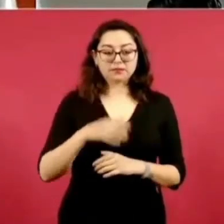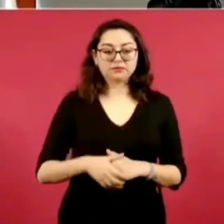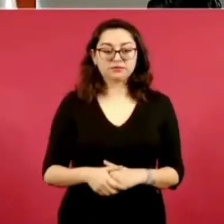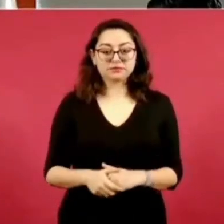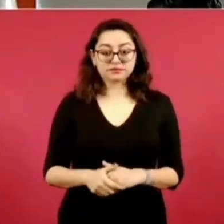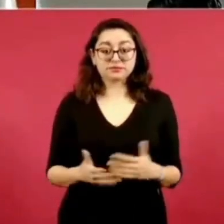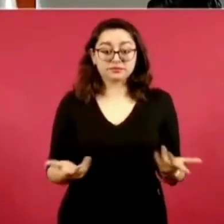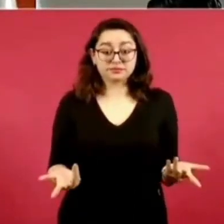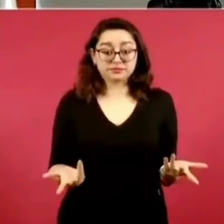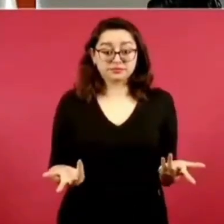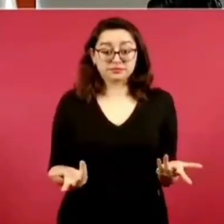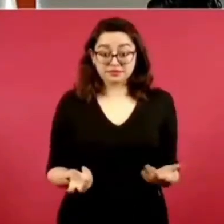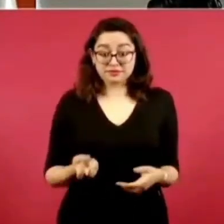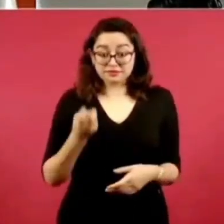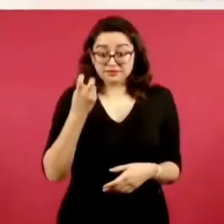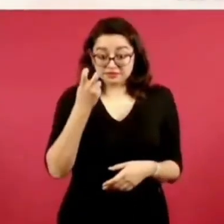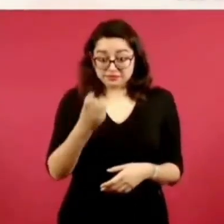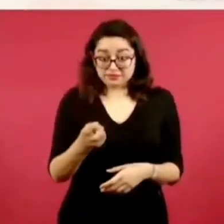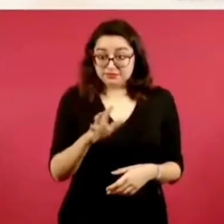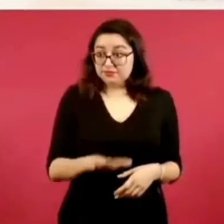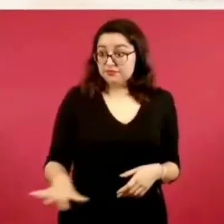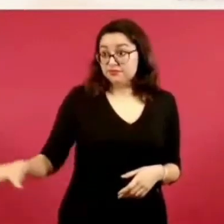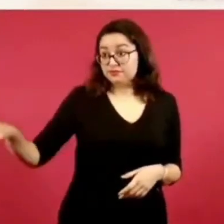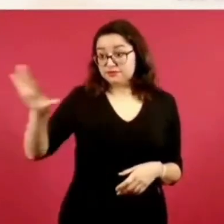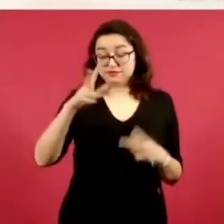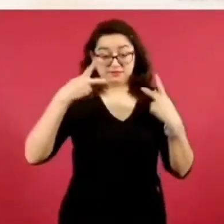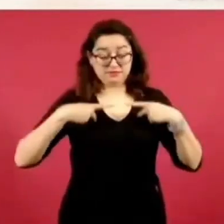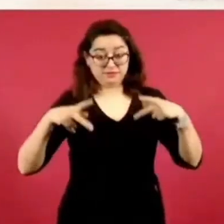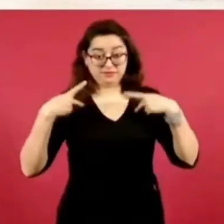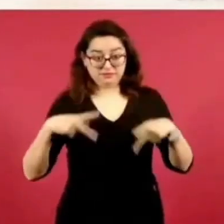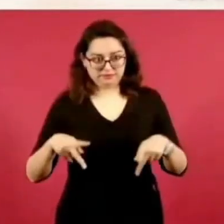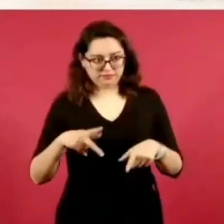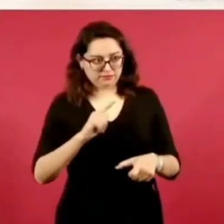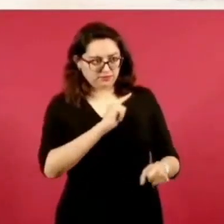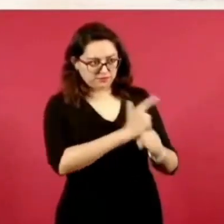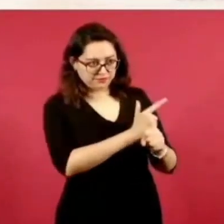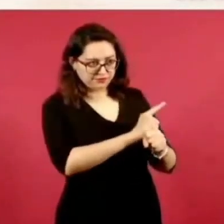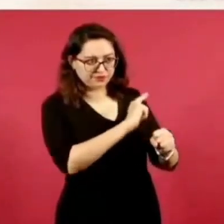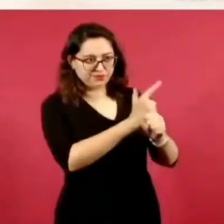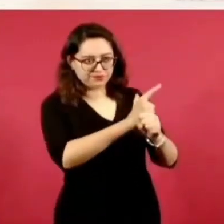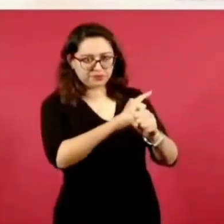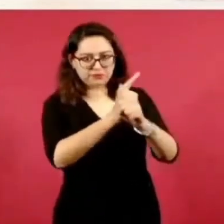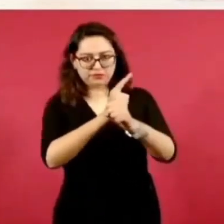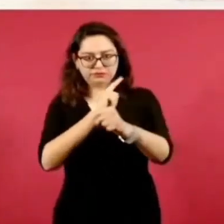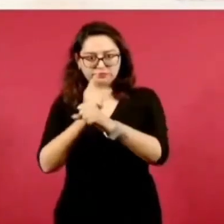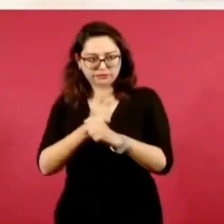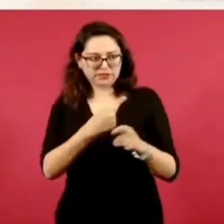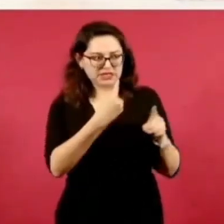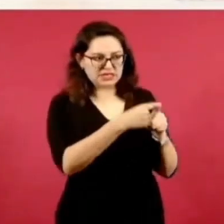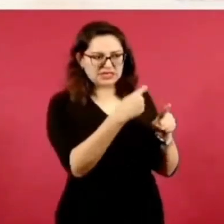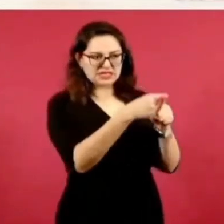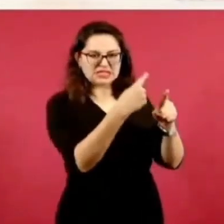Es el escrutinio público y lo que estamos planteando